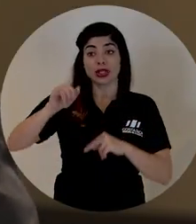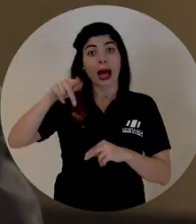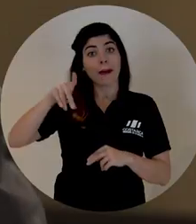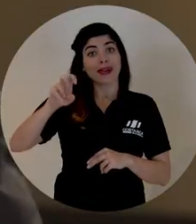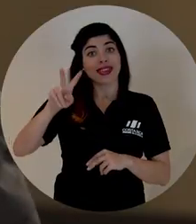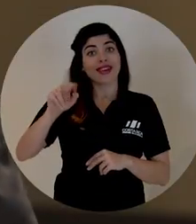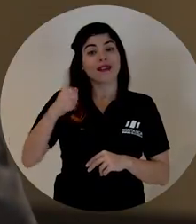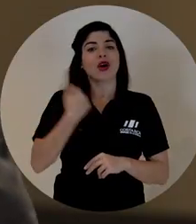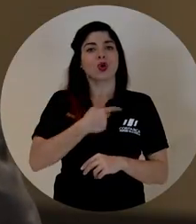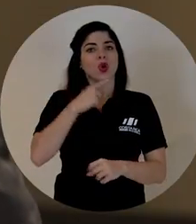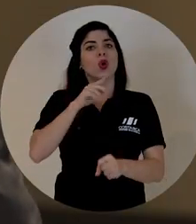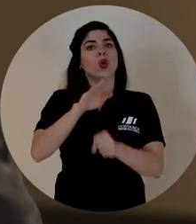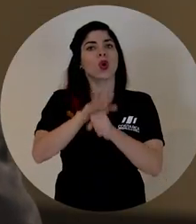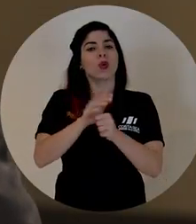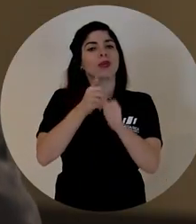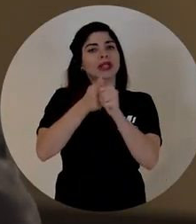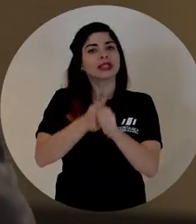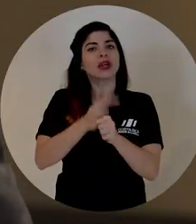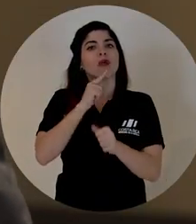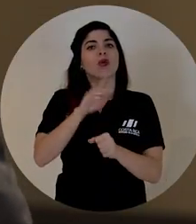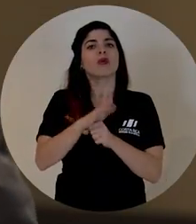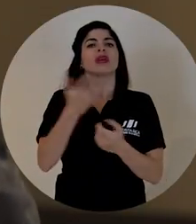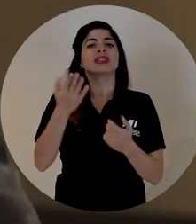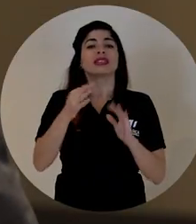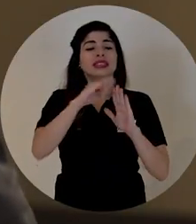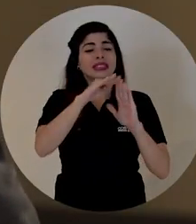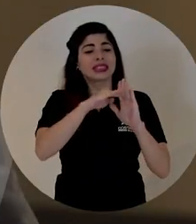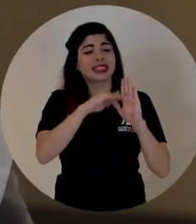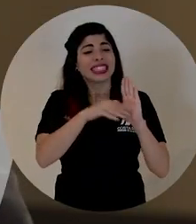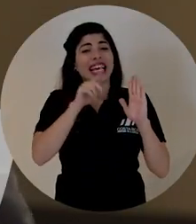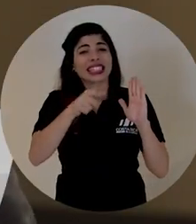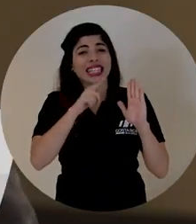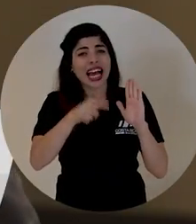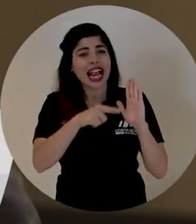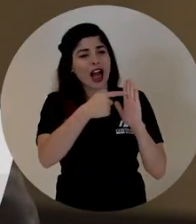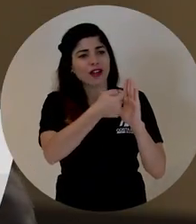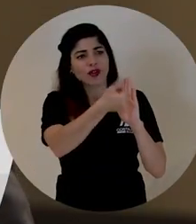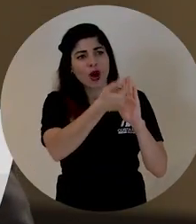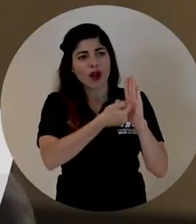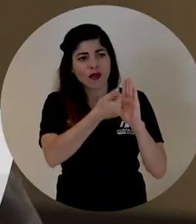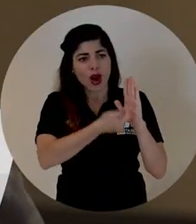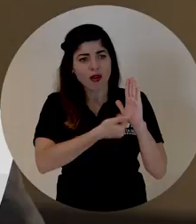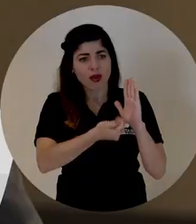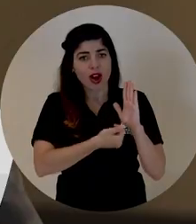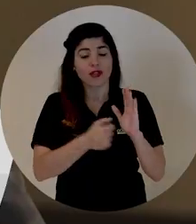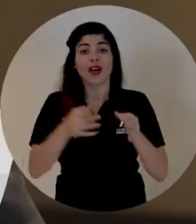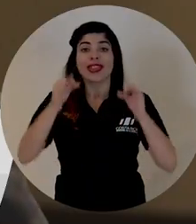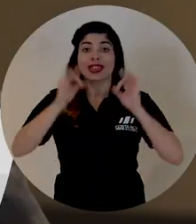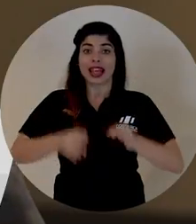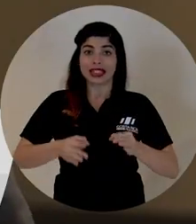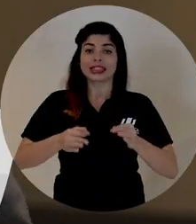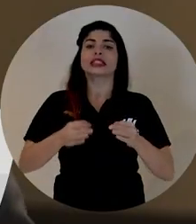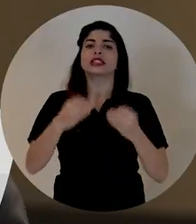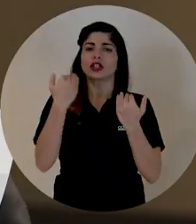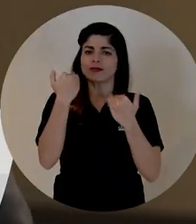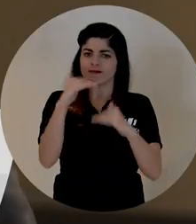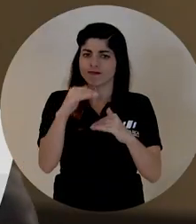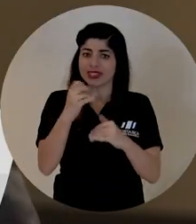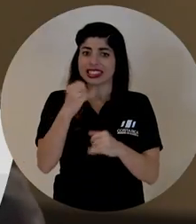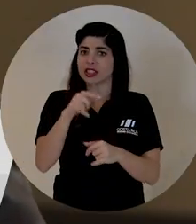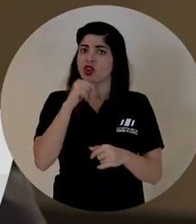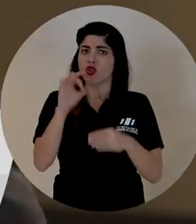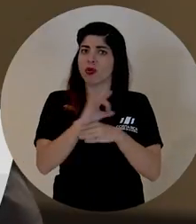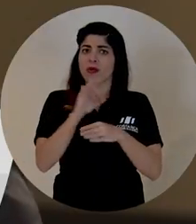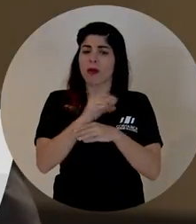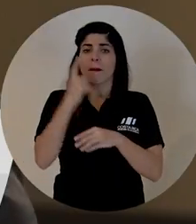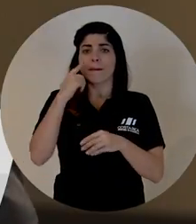de Japdeva, cumplimos el compromiso de eliminar las cláusulas excesivas y limitar las decisiones que no contribuyen